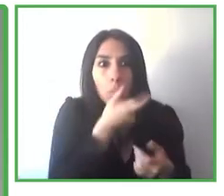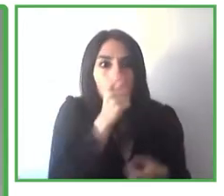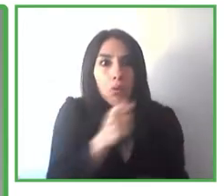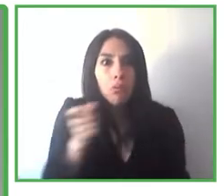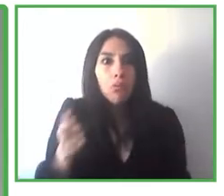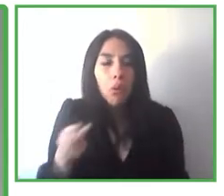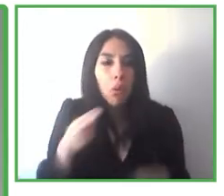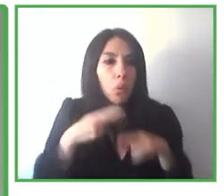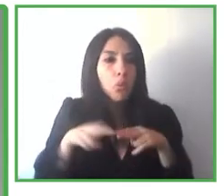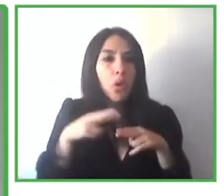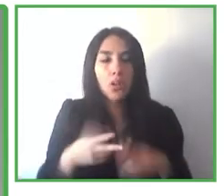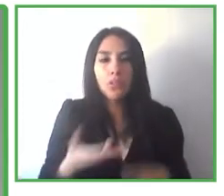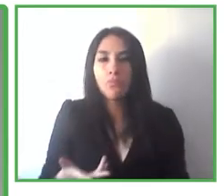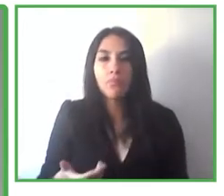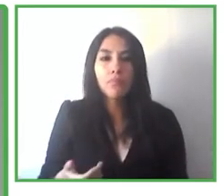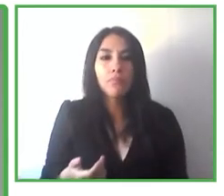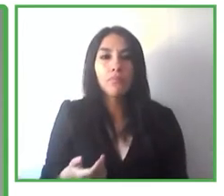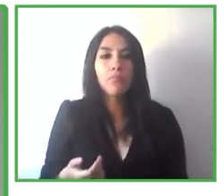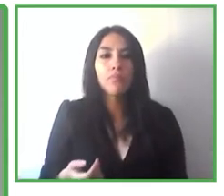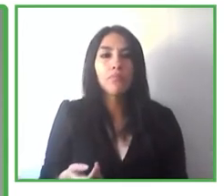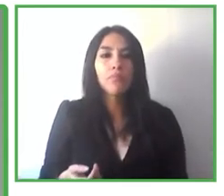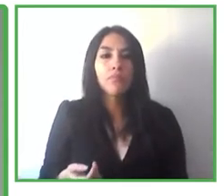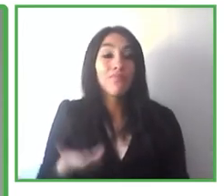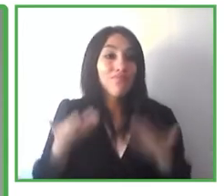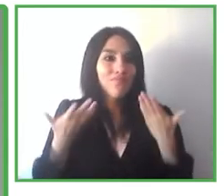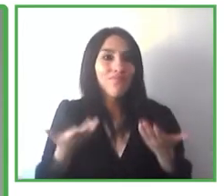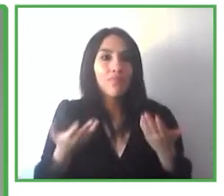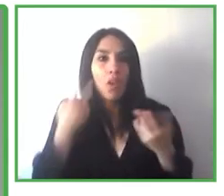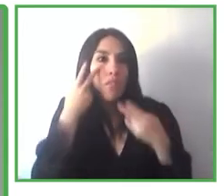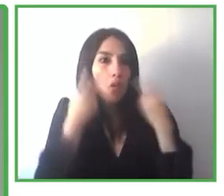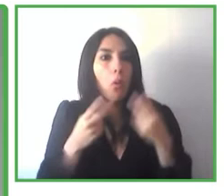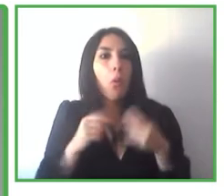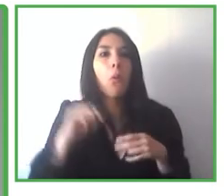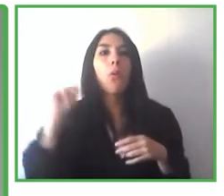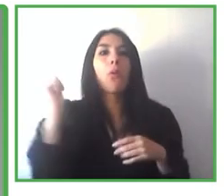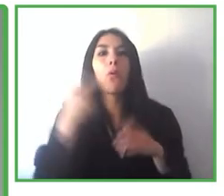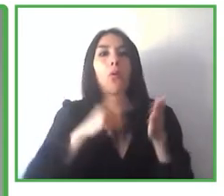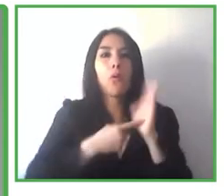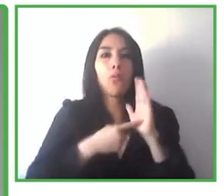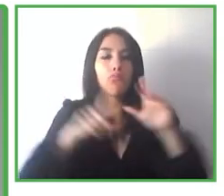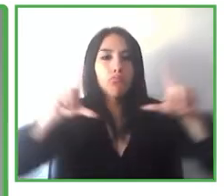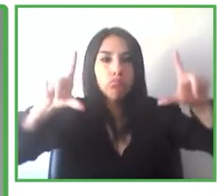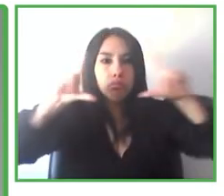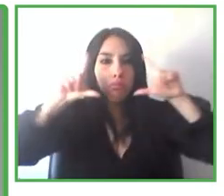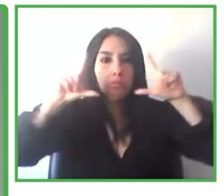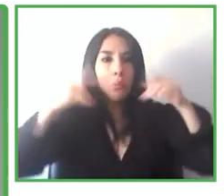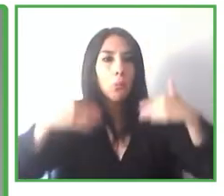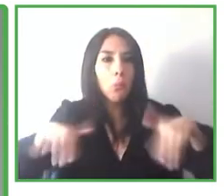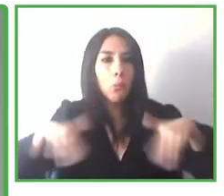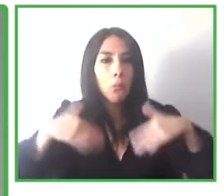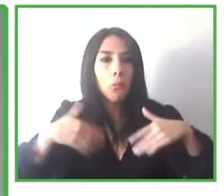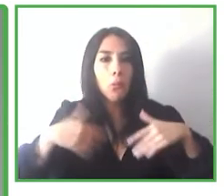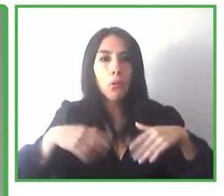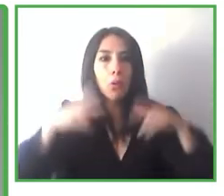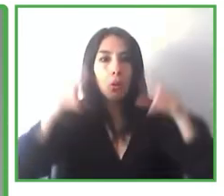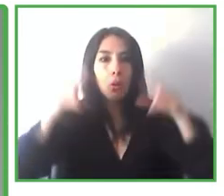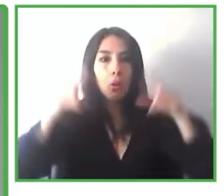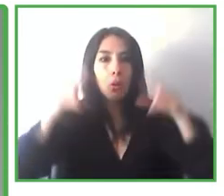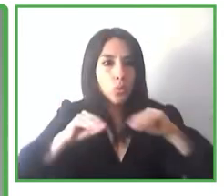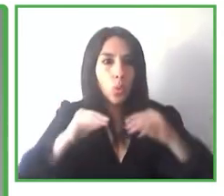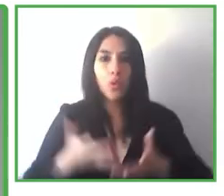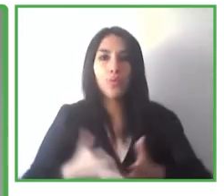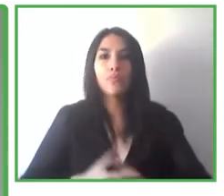pues pueden tener un impacto espectacular, por ejemplo, en el ámbito educativo, ¿no? Niños, por ejemplo,